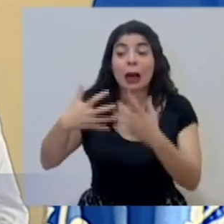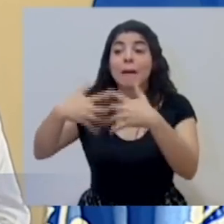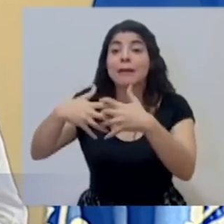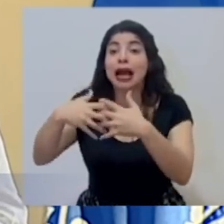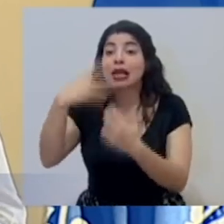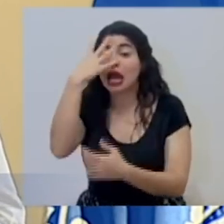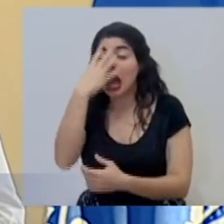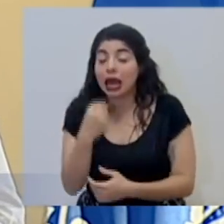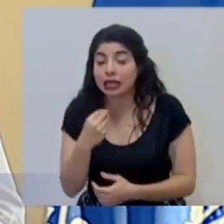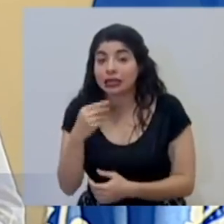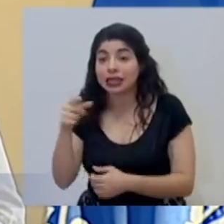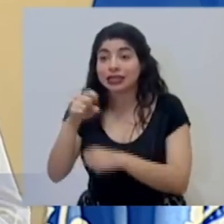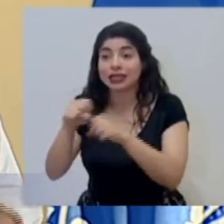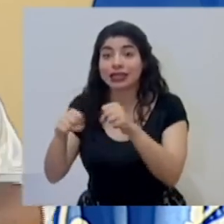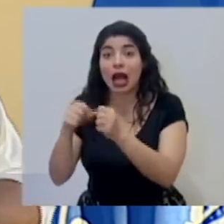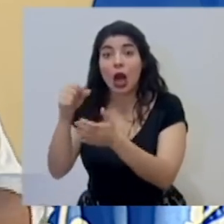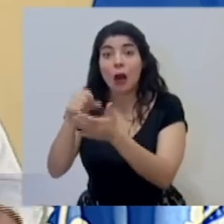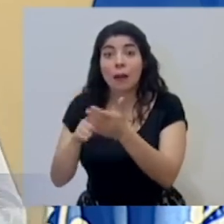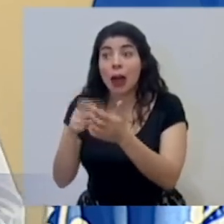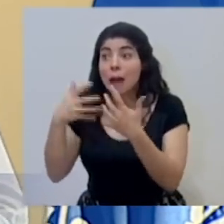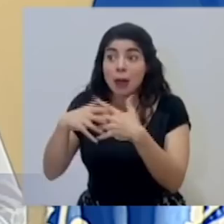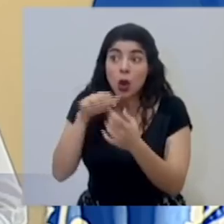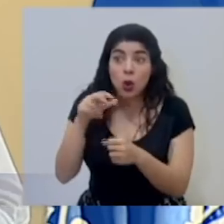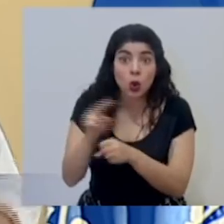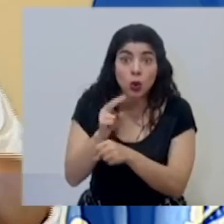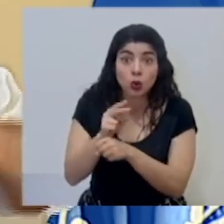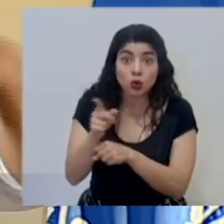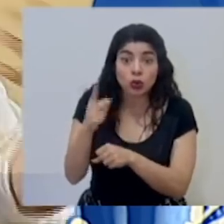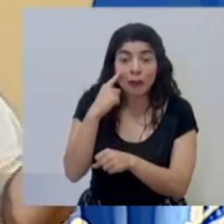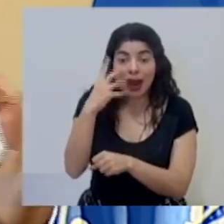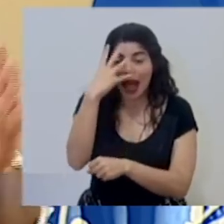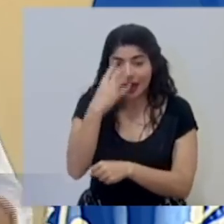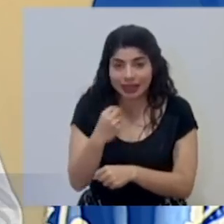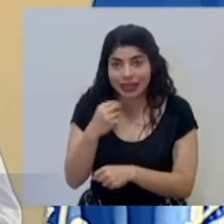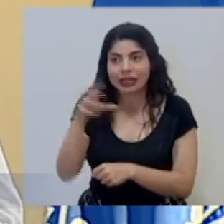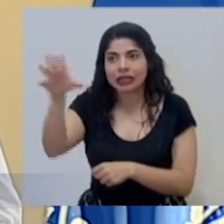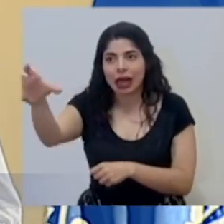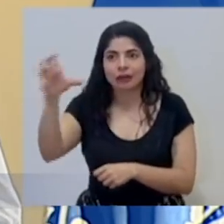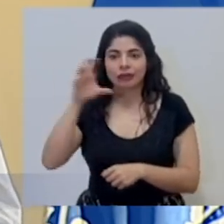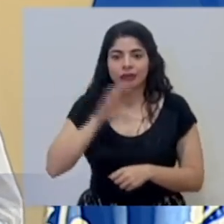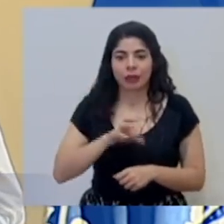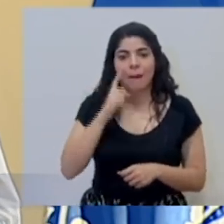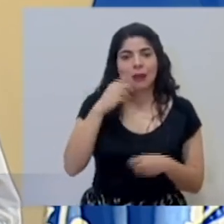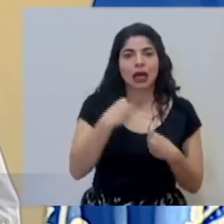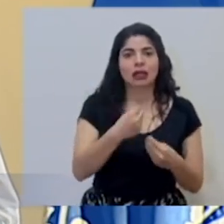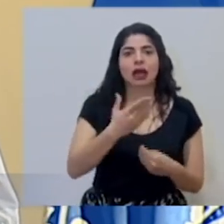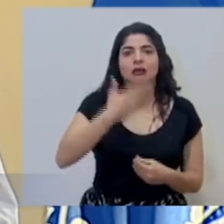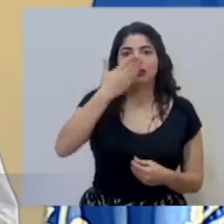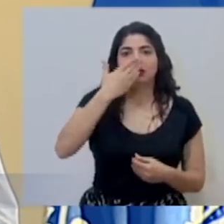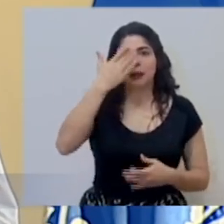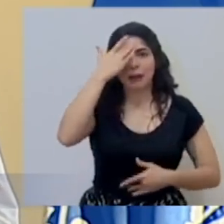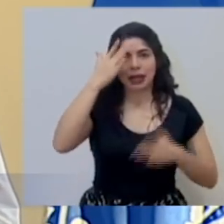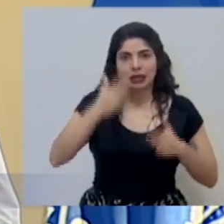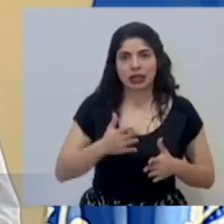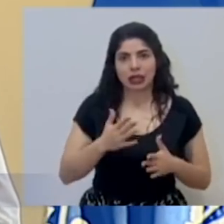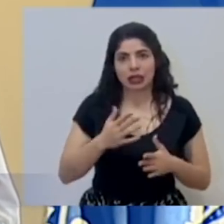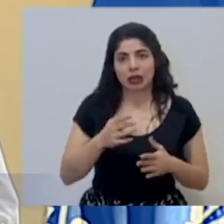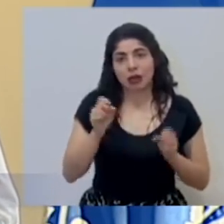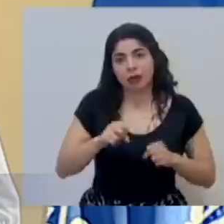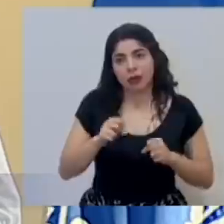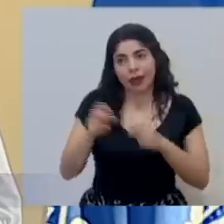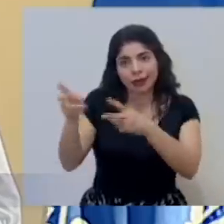de las salas de operaciones que no se estén usando y las vamos a utilizar para ventilar pacientes, para que los pacientes puedan respirar.